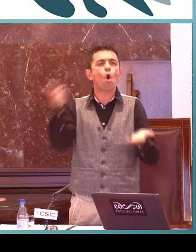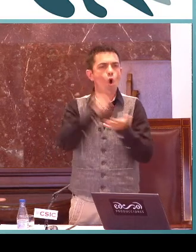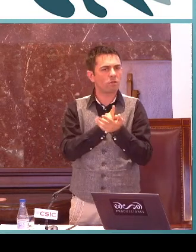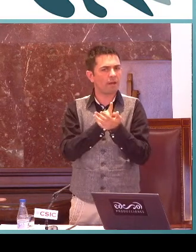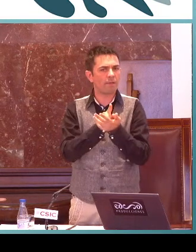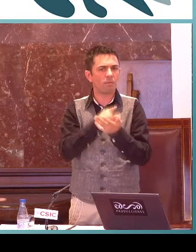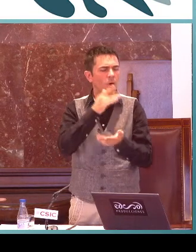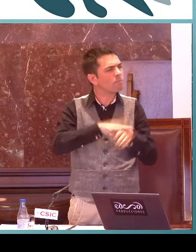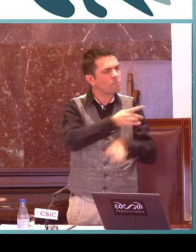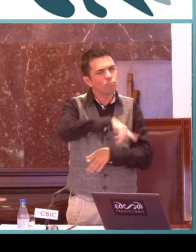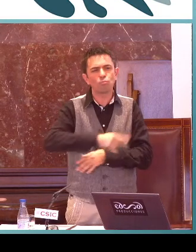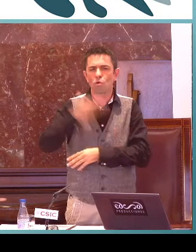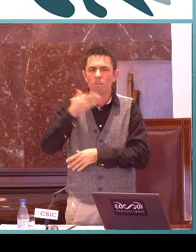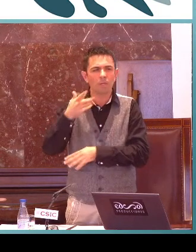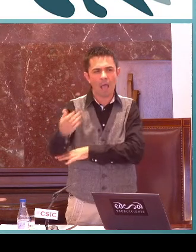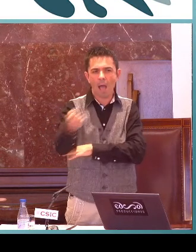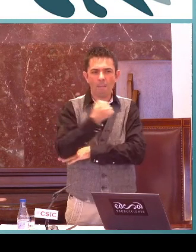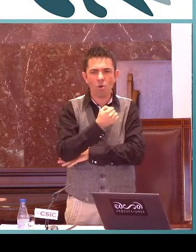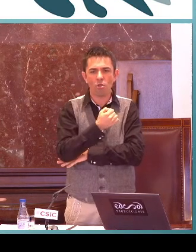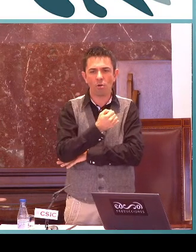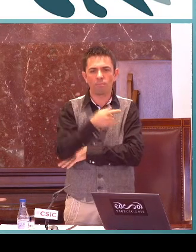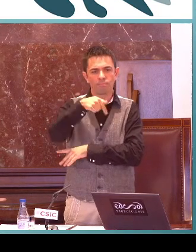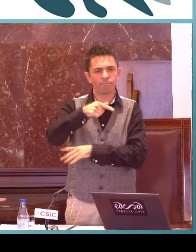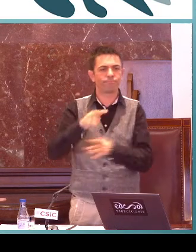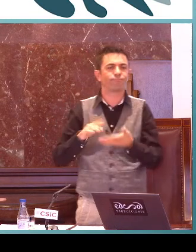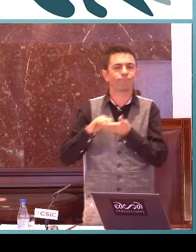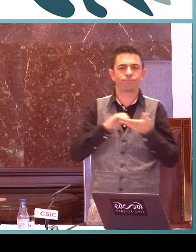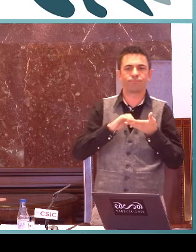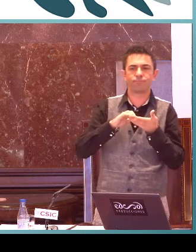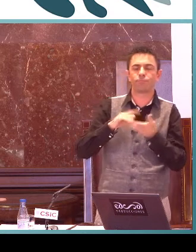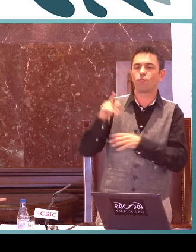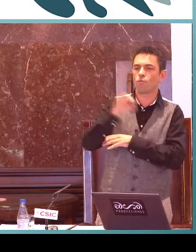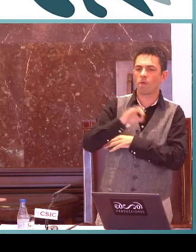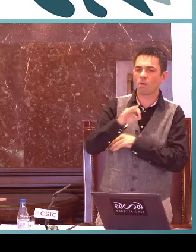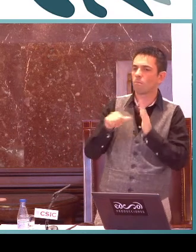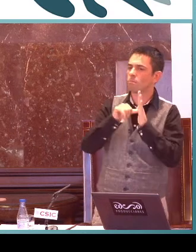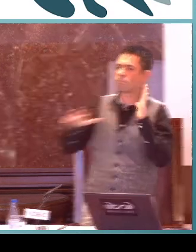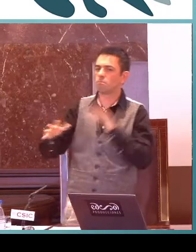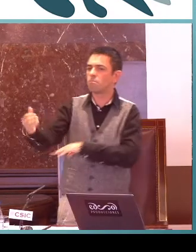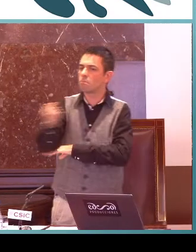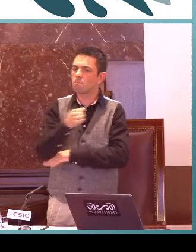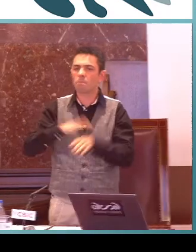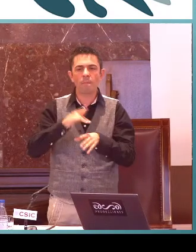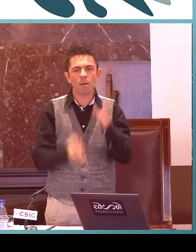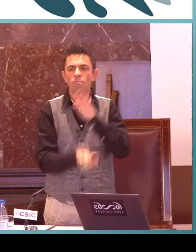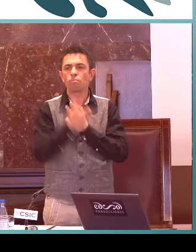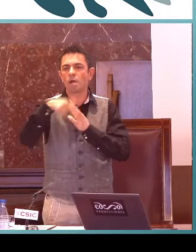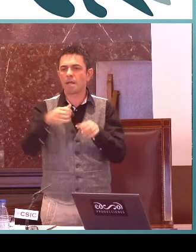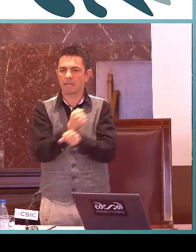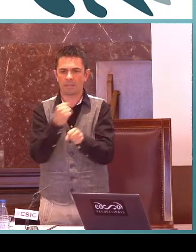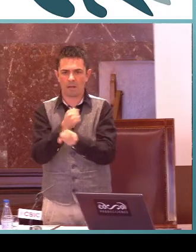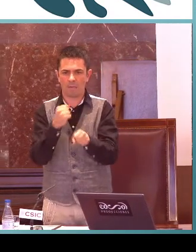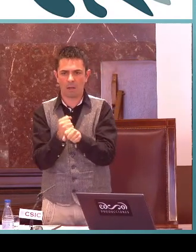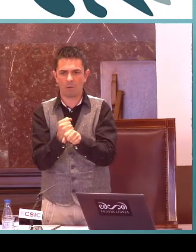Yo quería agradecer públicamente otra vez porque creo que es muy importante el apoyo que desde la confederación la Fundación Nielsenelse